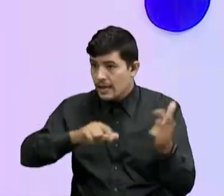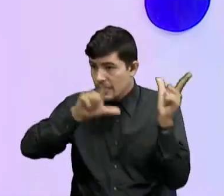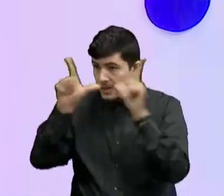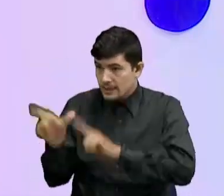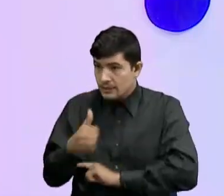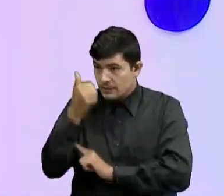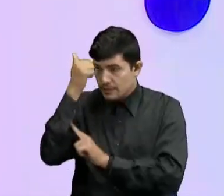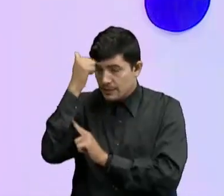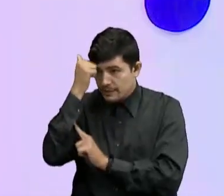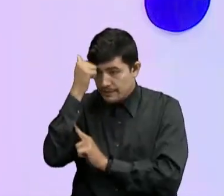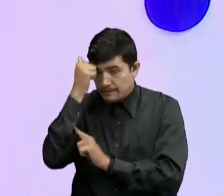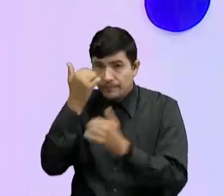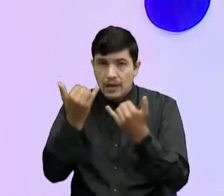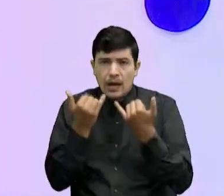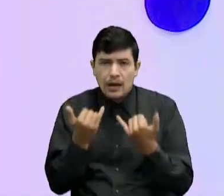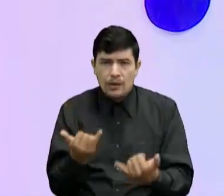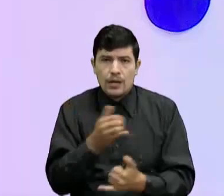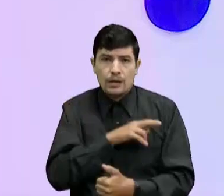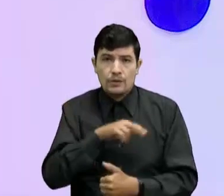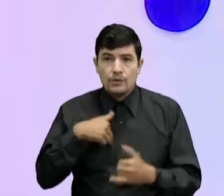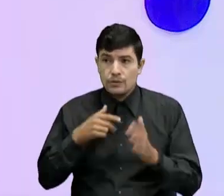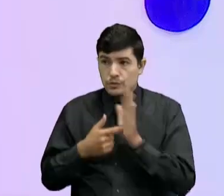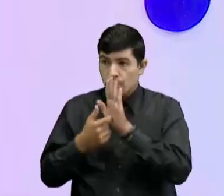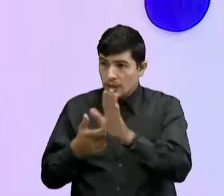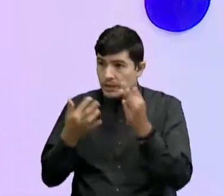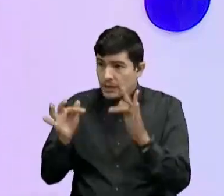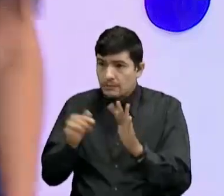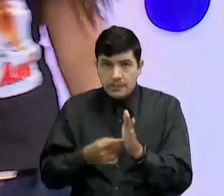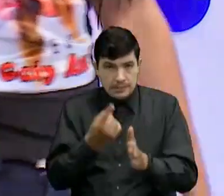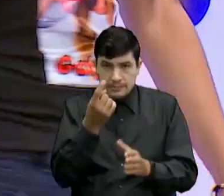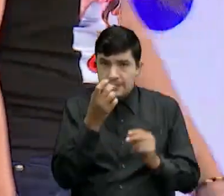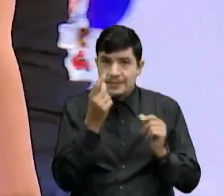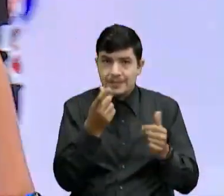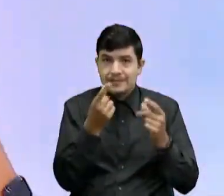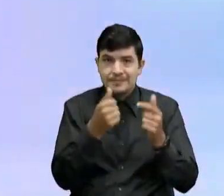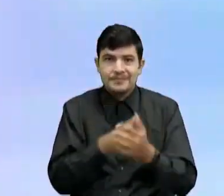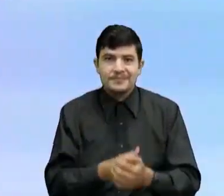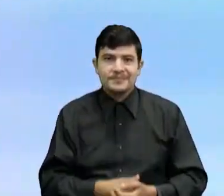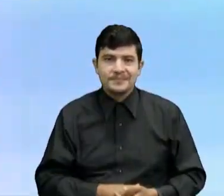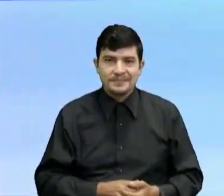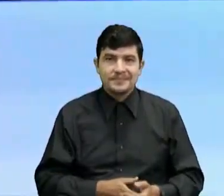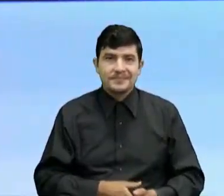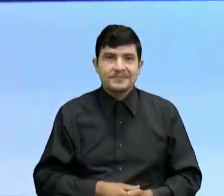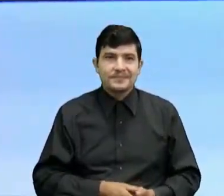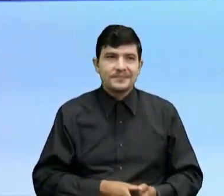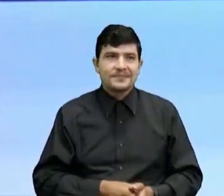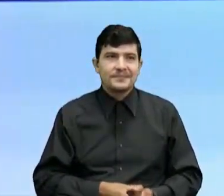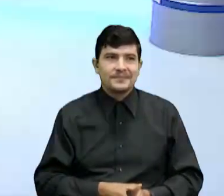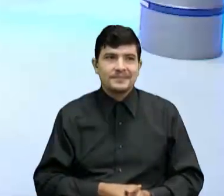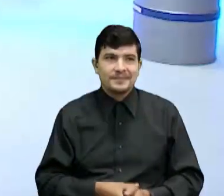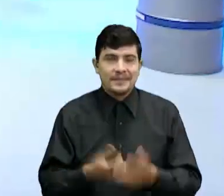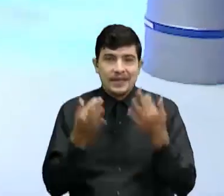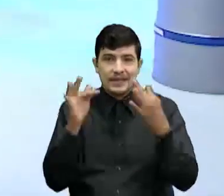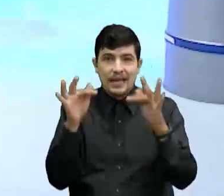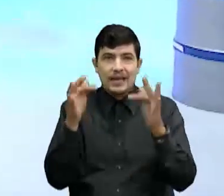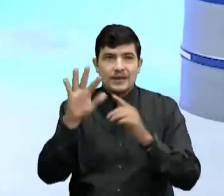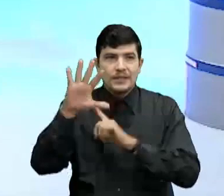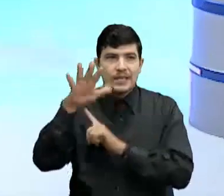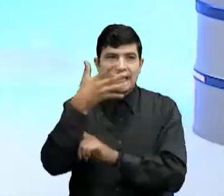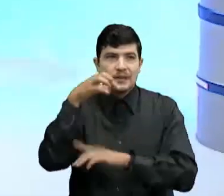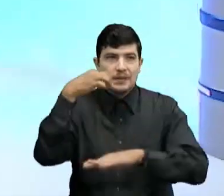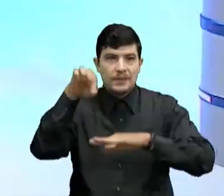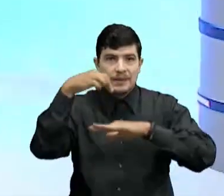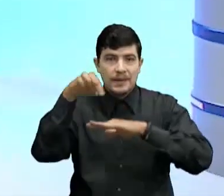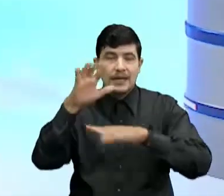recorrido ¿Cierto? Vamos a irnos entonces Con la tarea De una De una A ver Vamos a irnos ¿Cuál es la tareita? Para los chicos de quinto